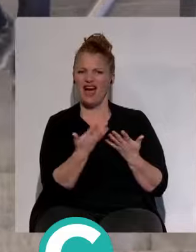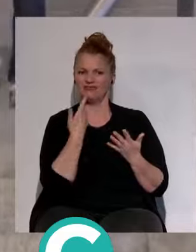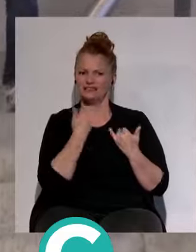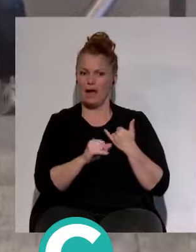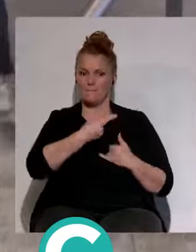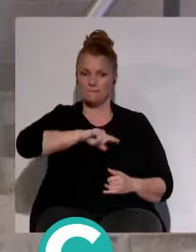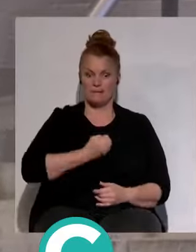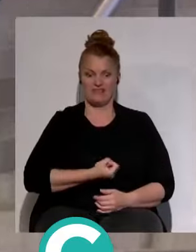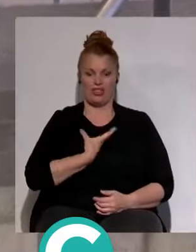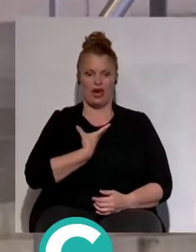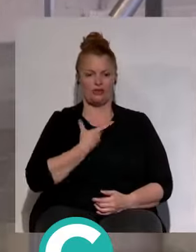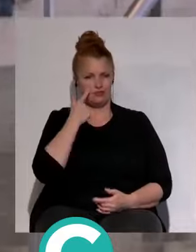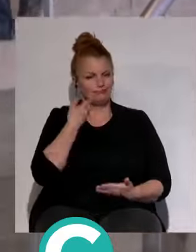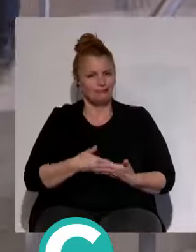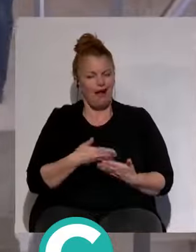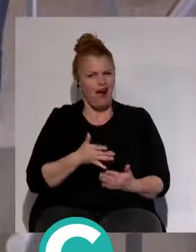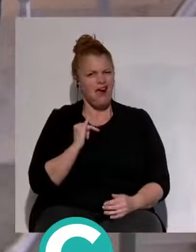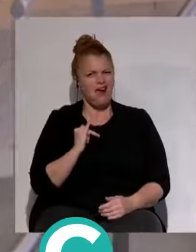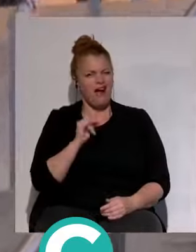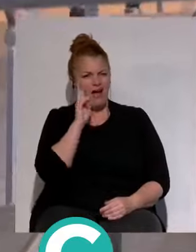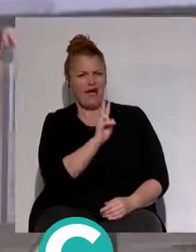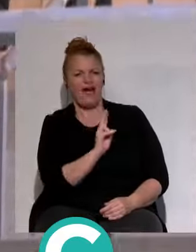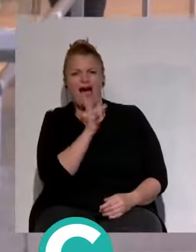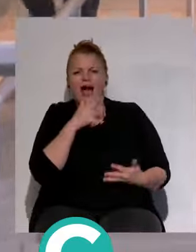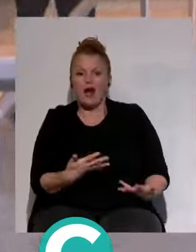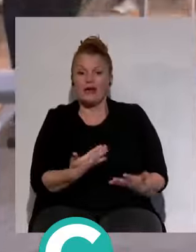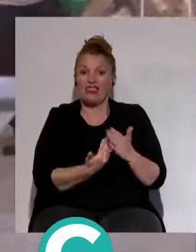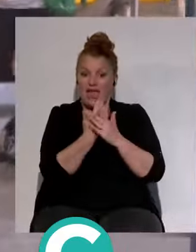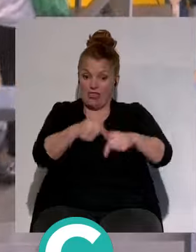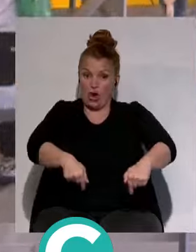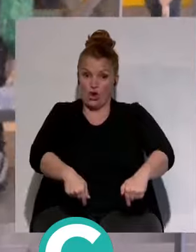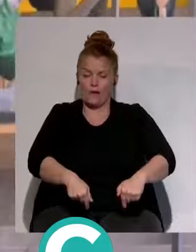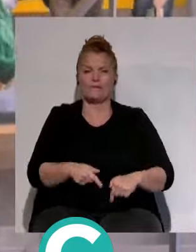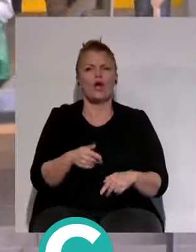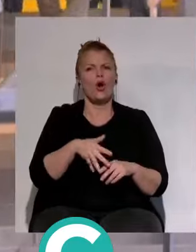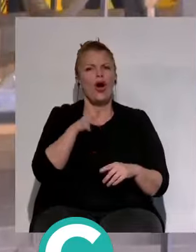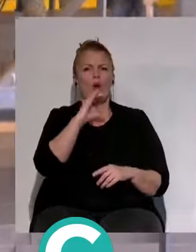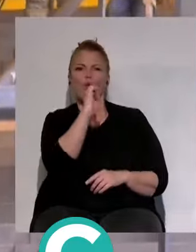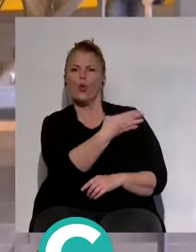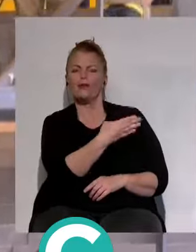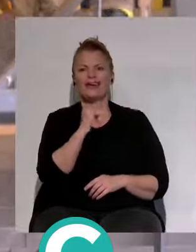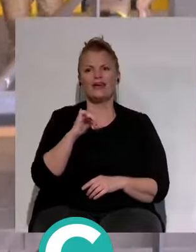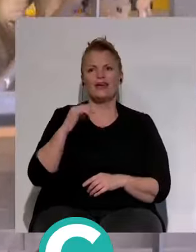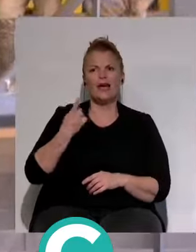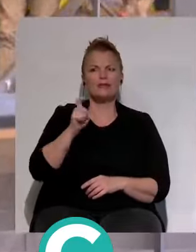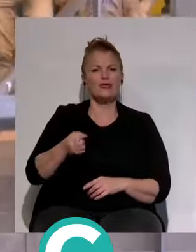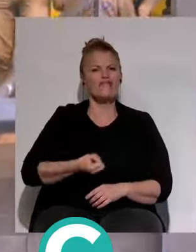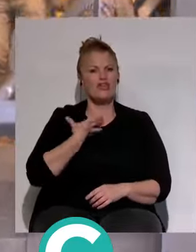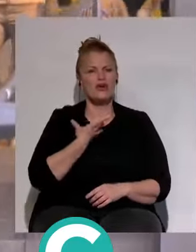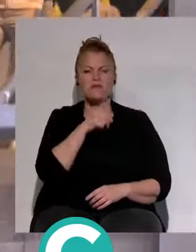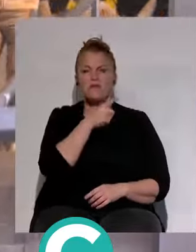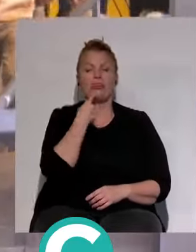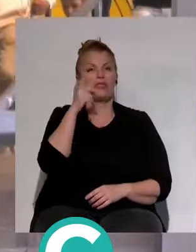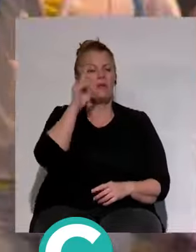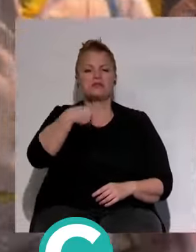entendemos al menos por lo que palpamos y nos llega, existe ahora mismo a día de hoy entre el club y el aficionado. Él no tiene esa sensación.